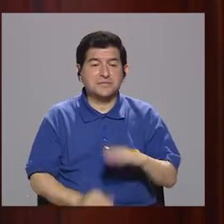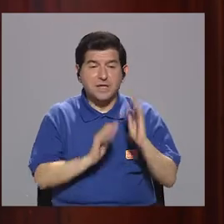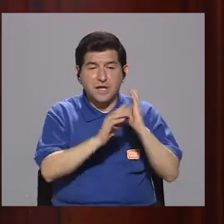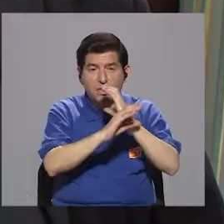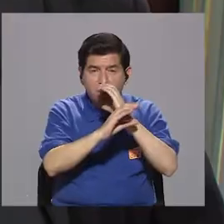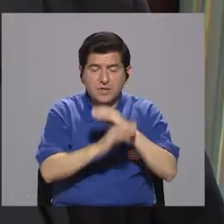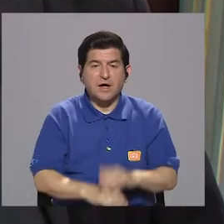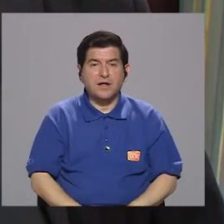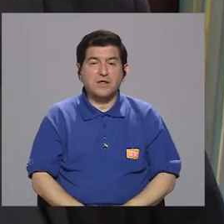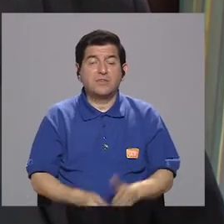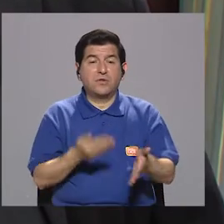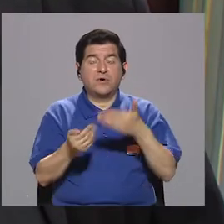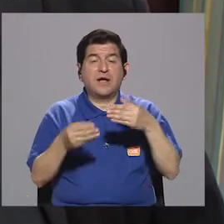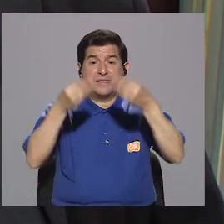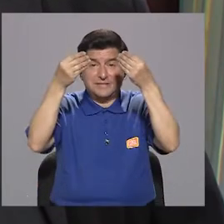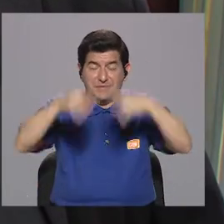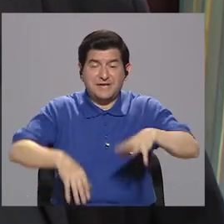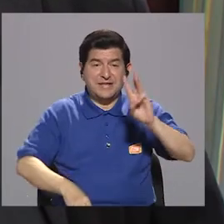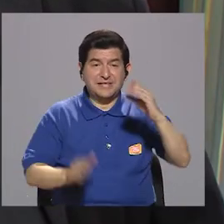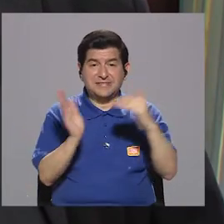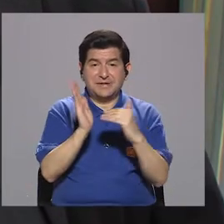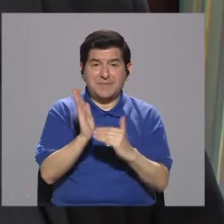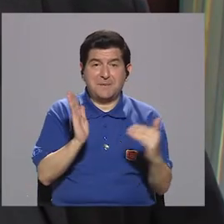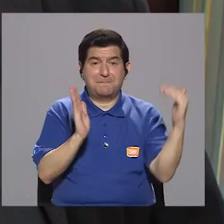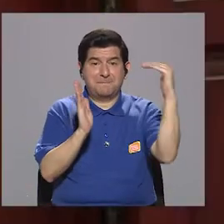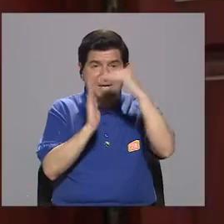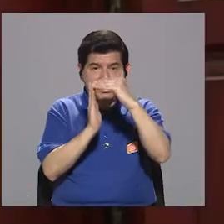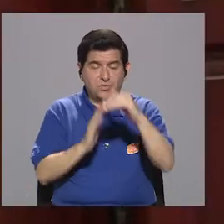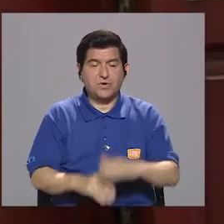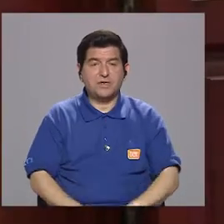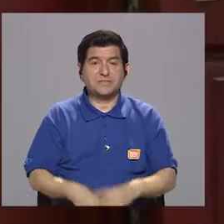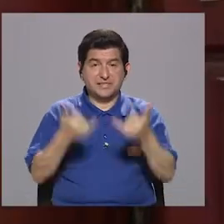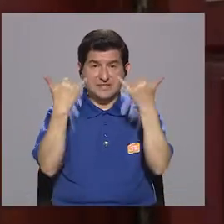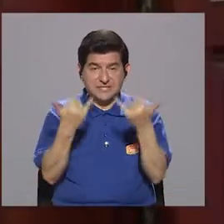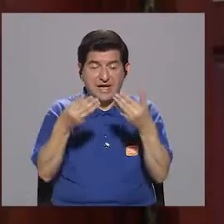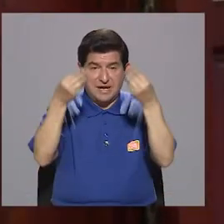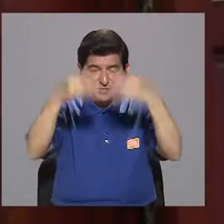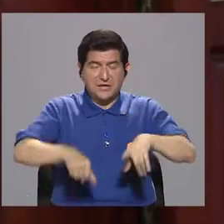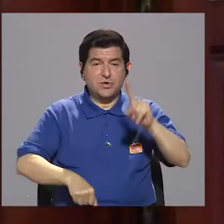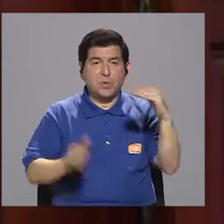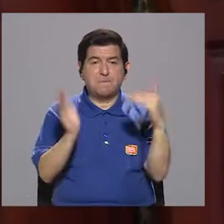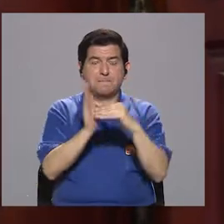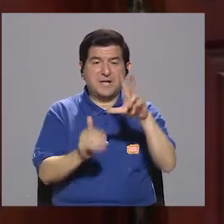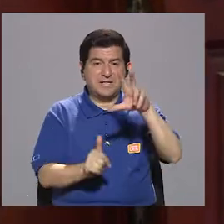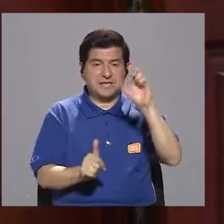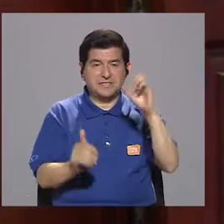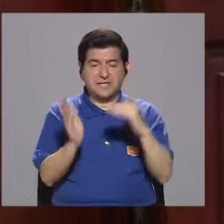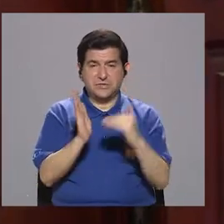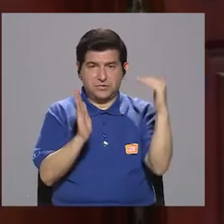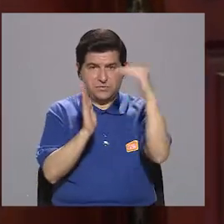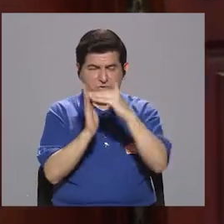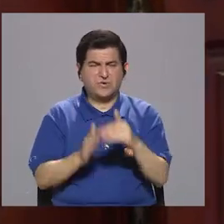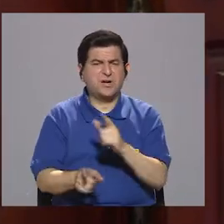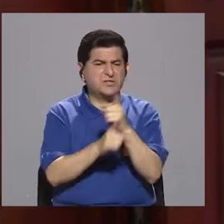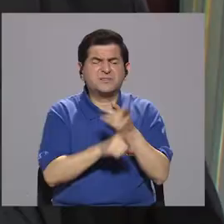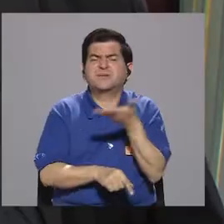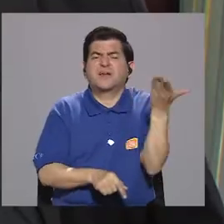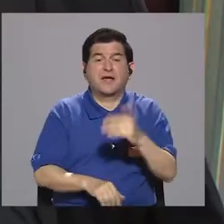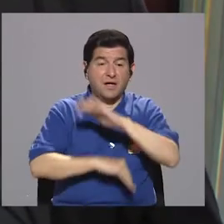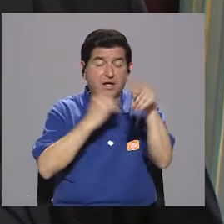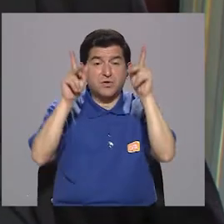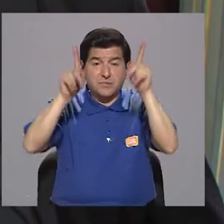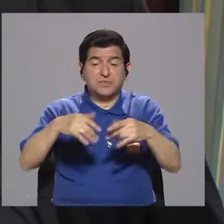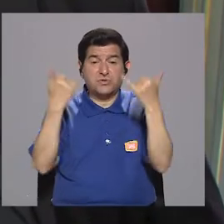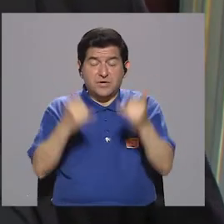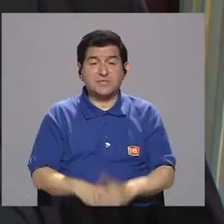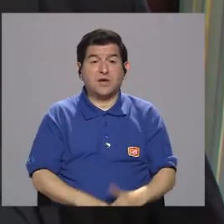filo de perder 6 mil millones. Y ya perdió mil trescientos. ¿Qué hay que corregir? Lo digo porque ahora a